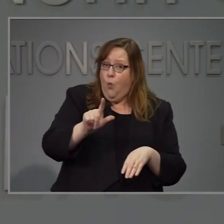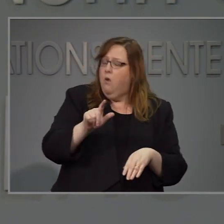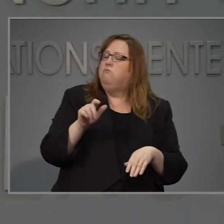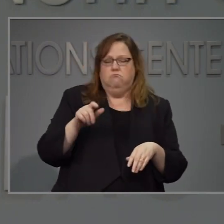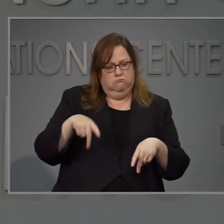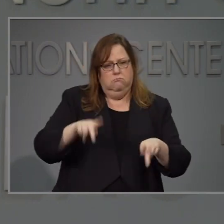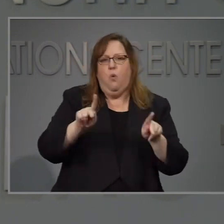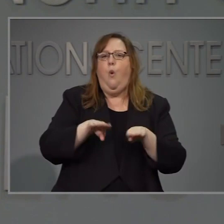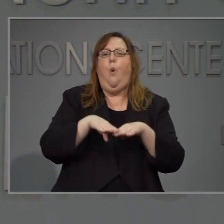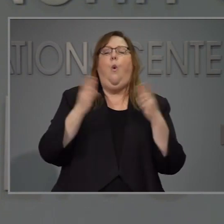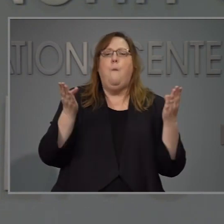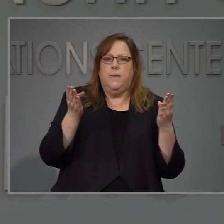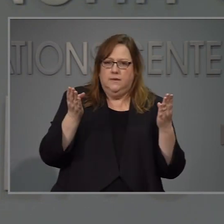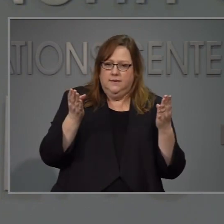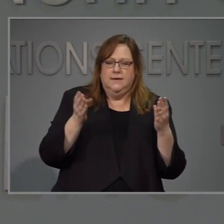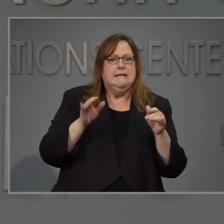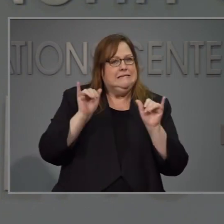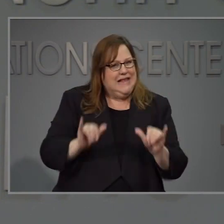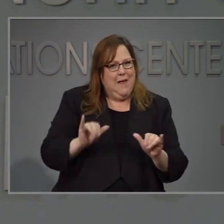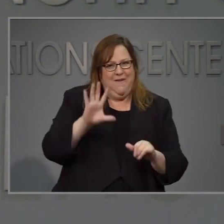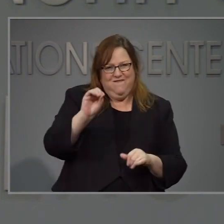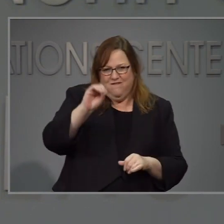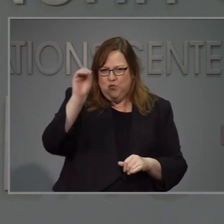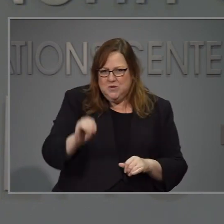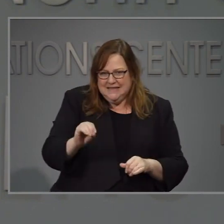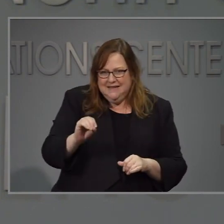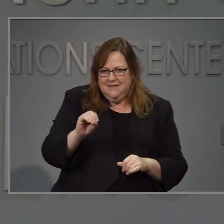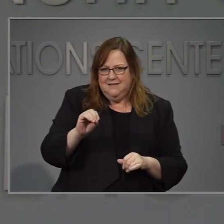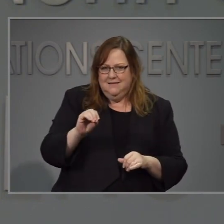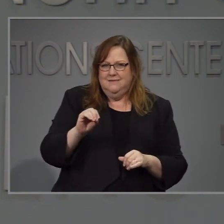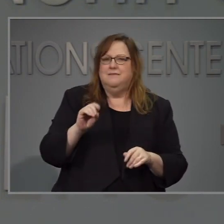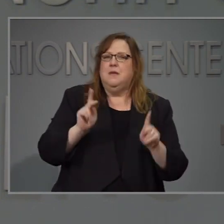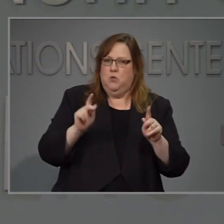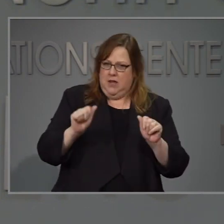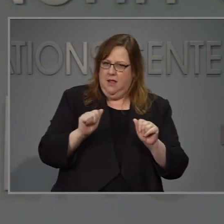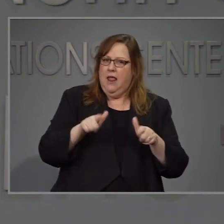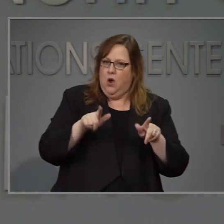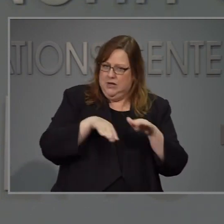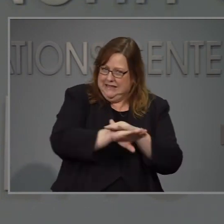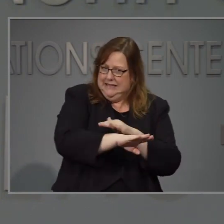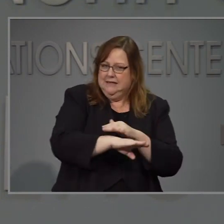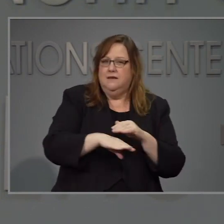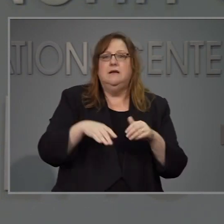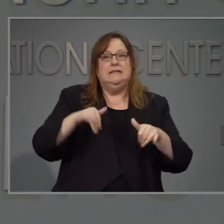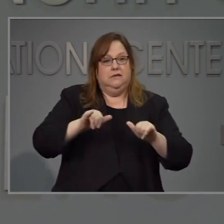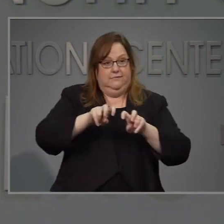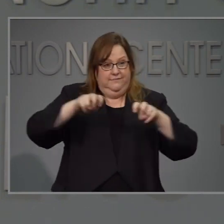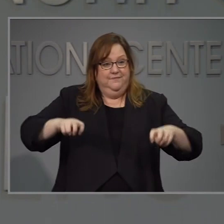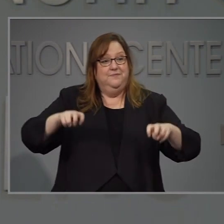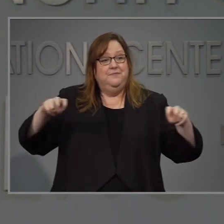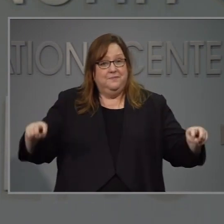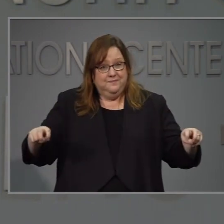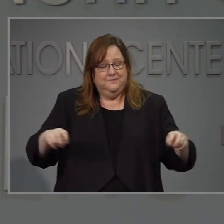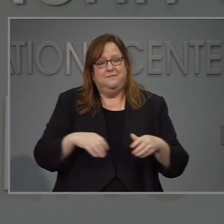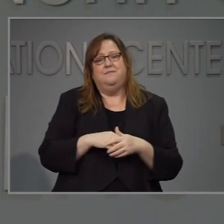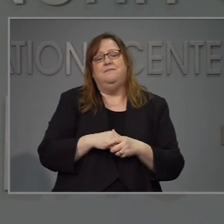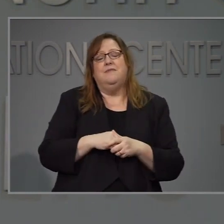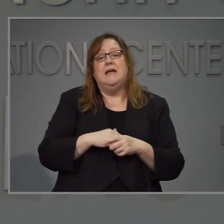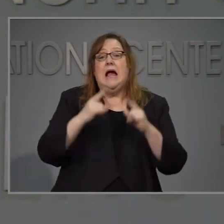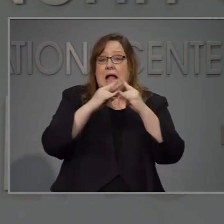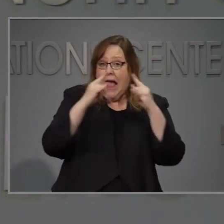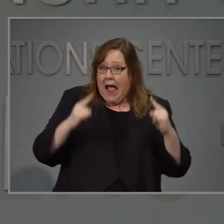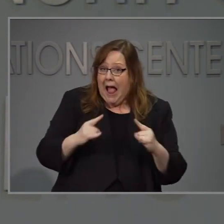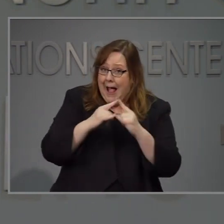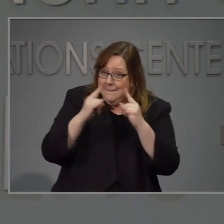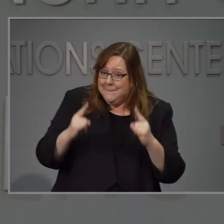nocturnos pueden abrir siguiendo las reglas de seguridad los centros de cuidado infantil pueden ser abiertos e inscribir a todos los